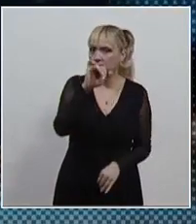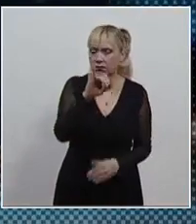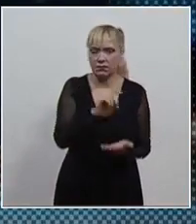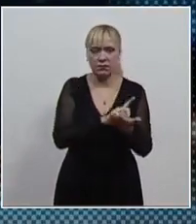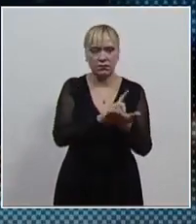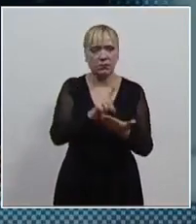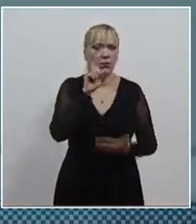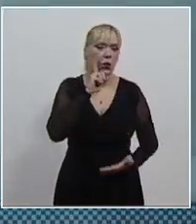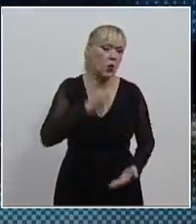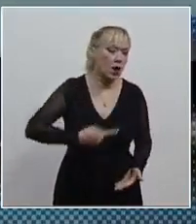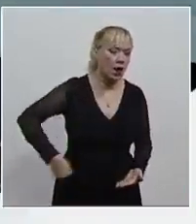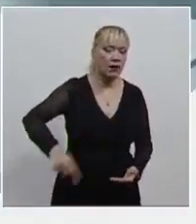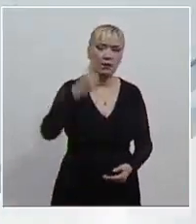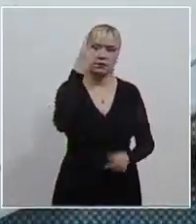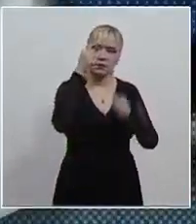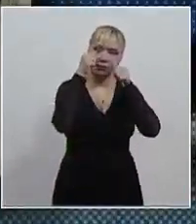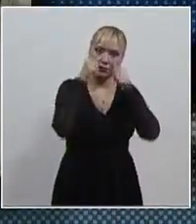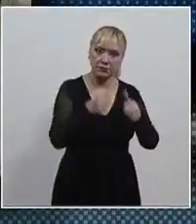derechos de las mujeres.